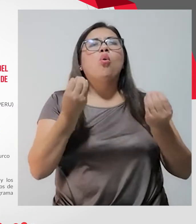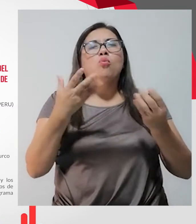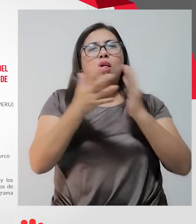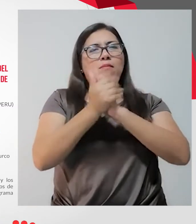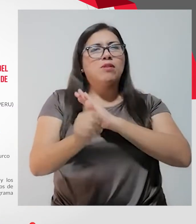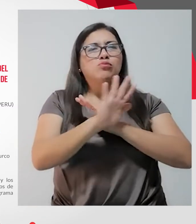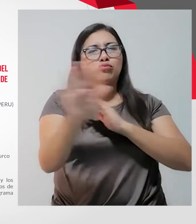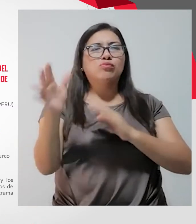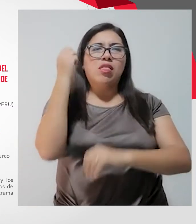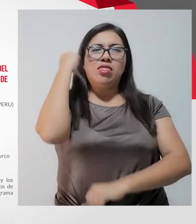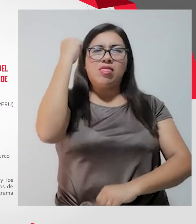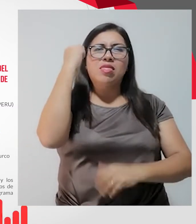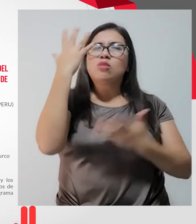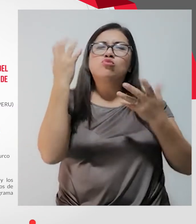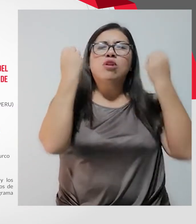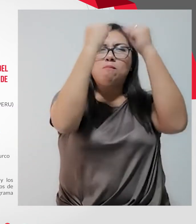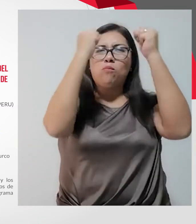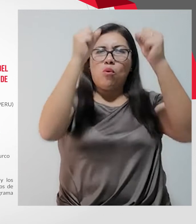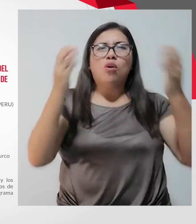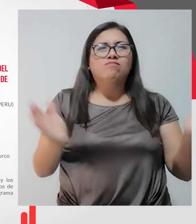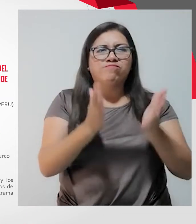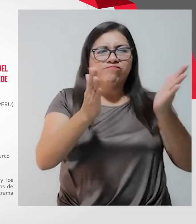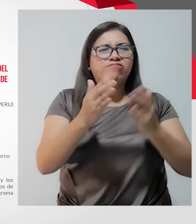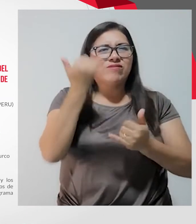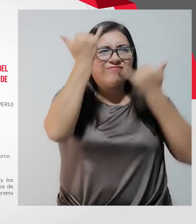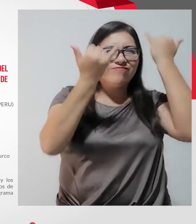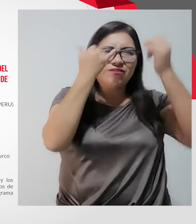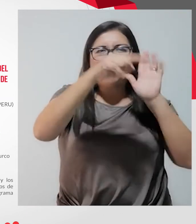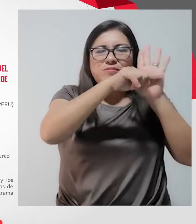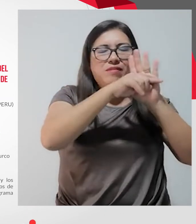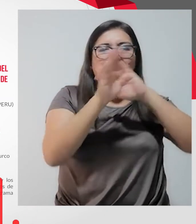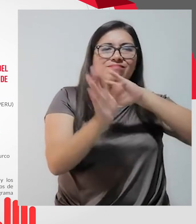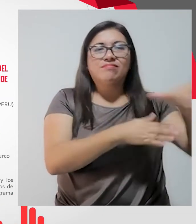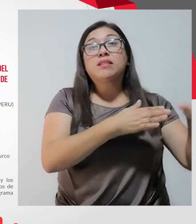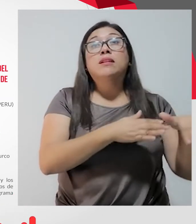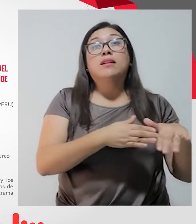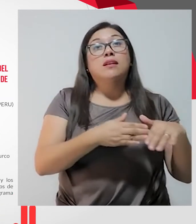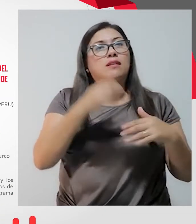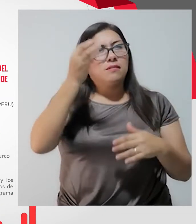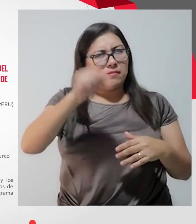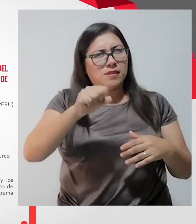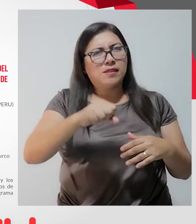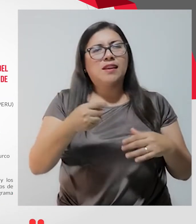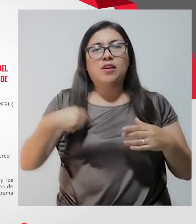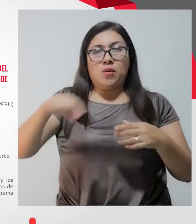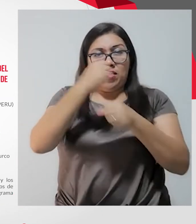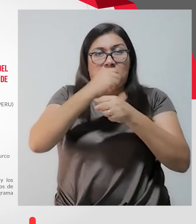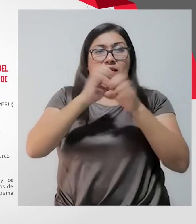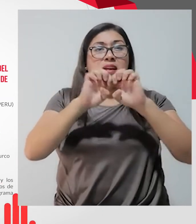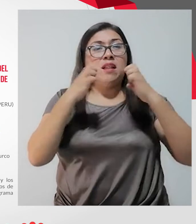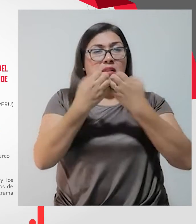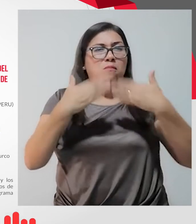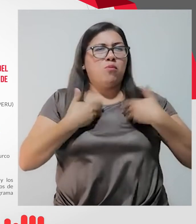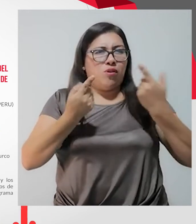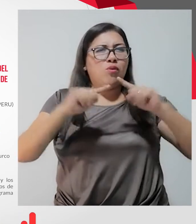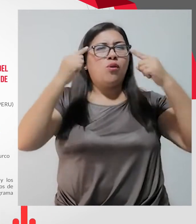deporte para erradicar la discriminación y los estigmas. Definitivamente, trabajando en equipo se puede